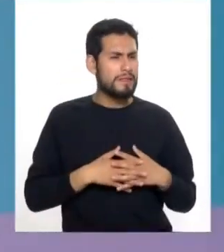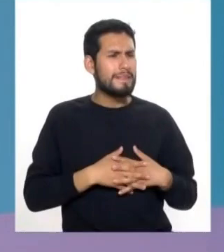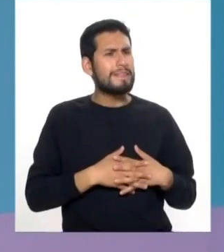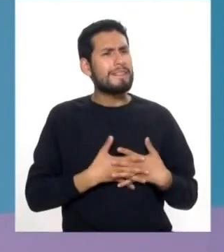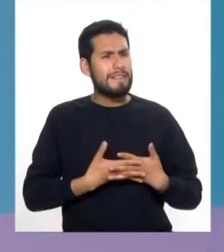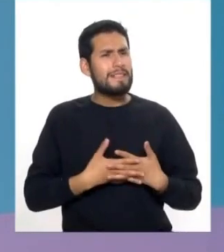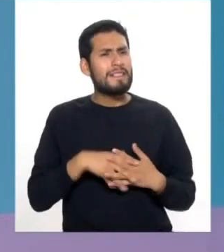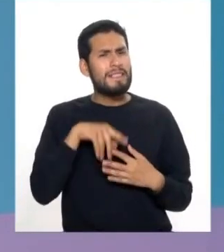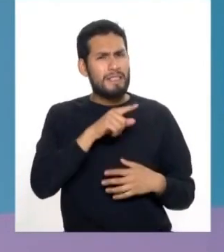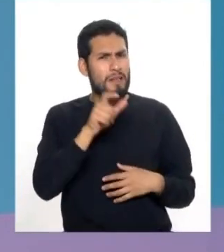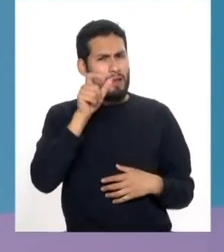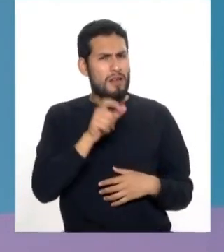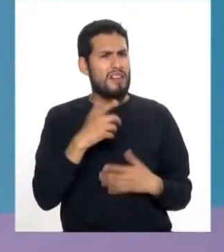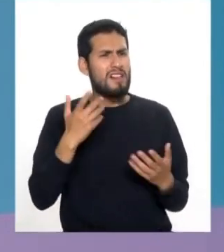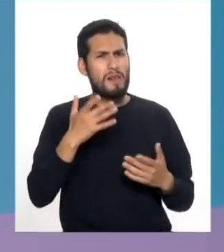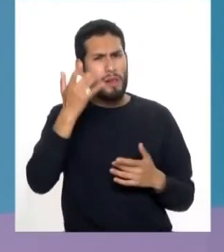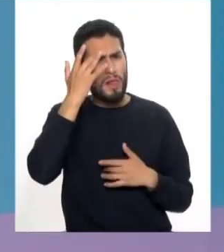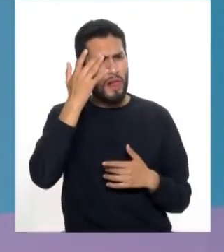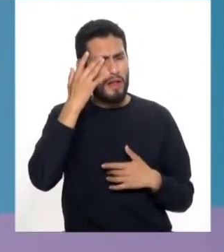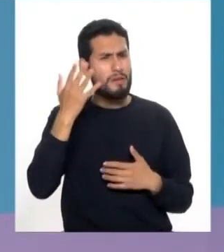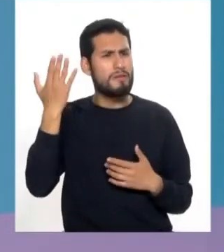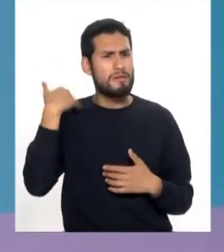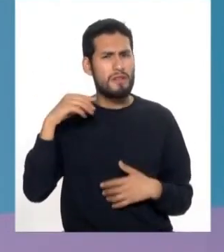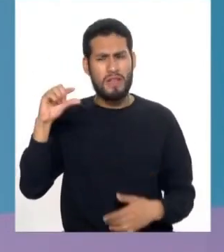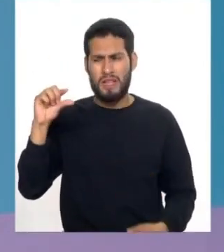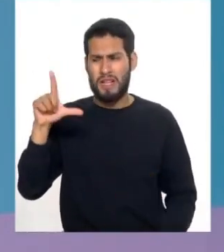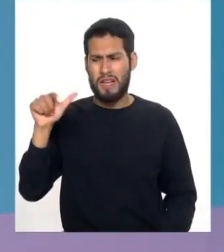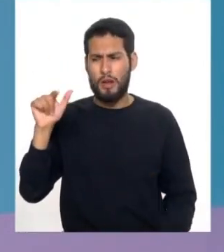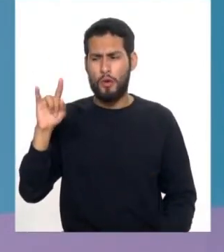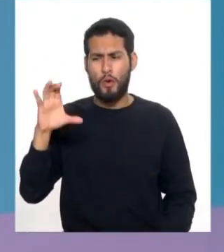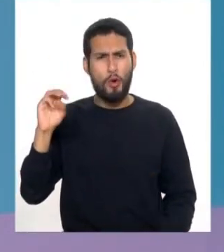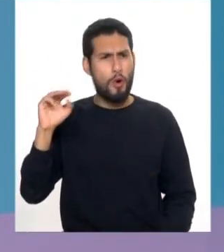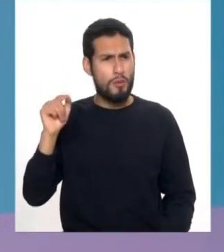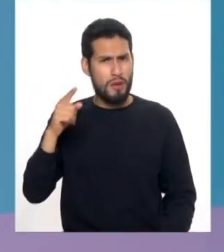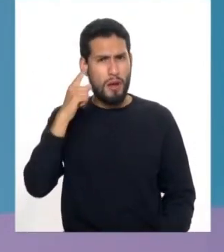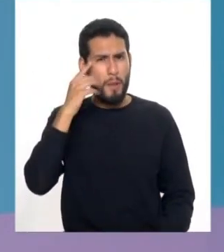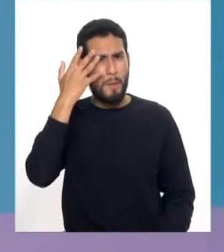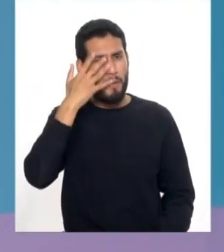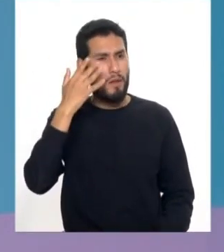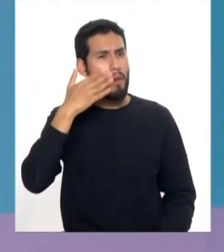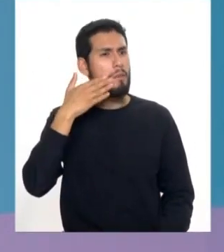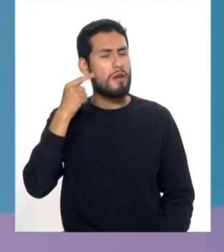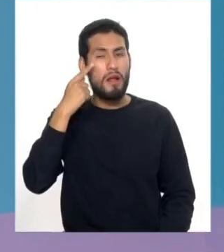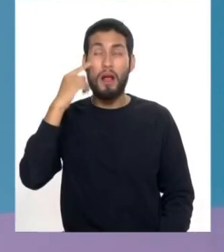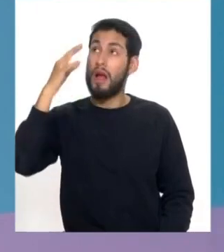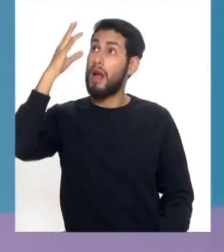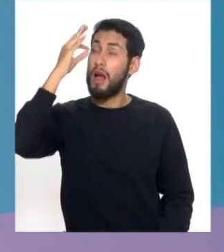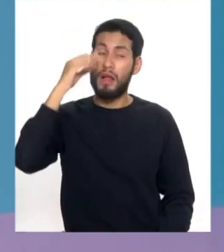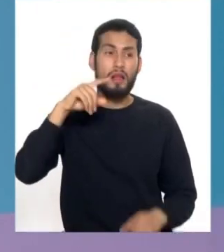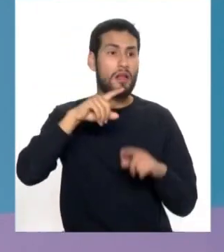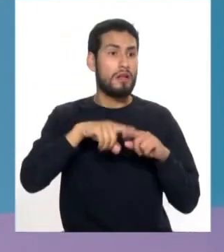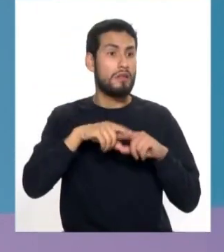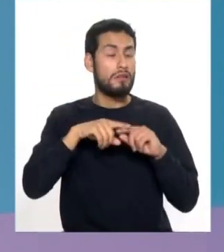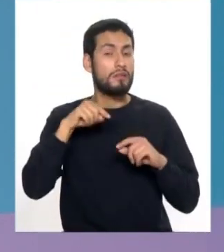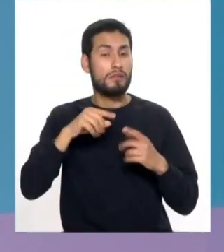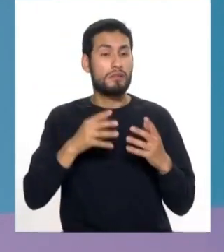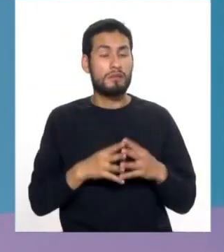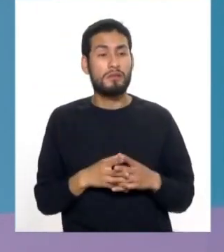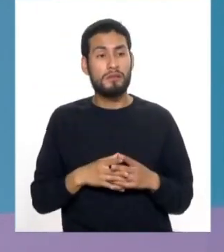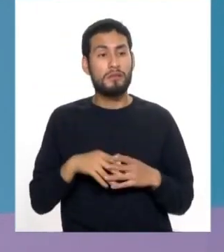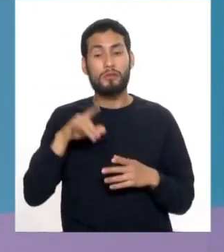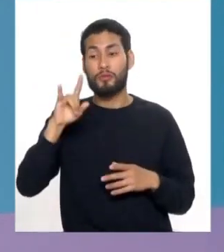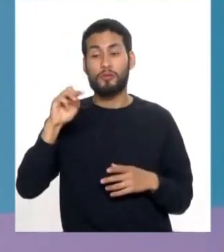el señor dice que tiene un diagnóstico de glaucoma B blanco, le han dejado unas gotas. Recuerda que es humed una de ellas.